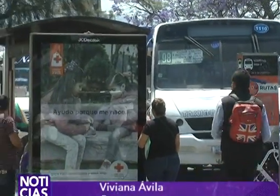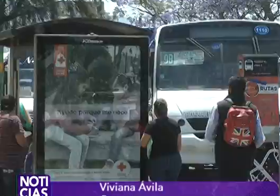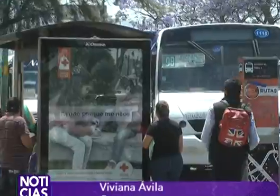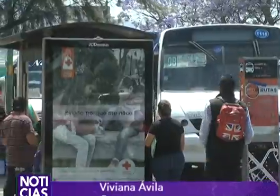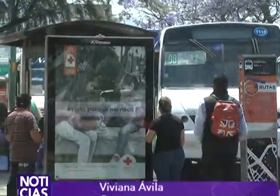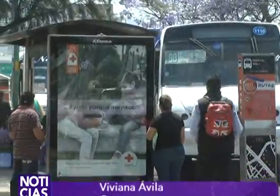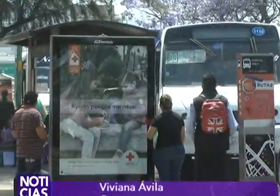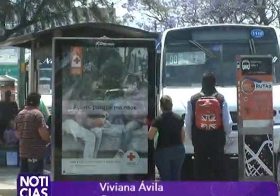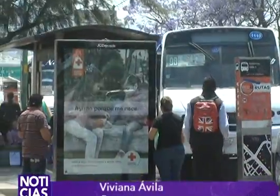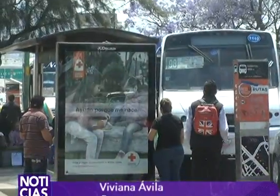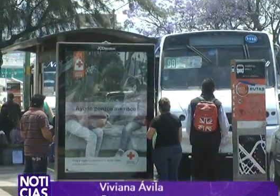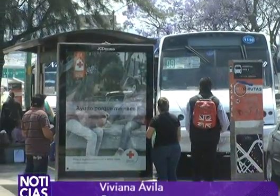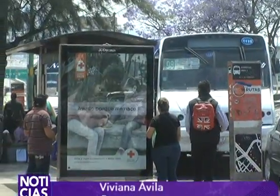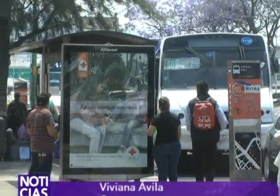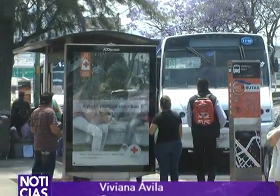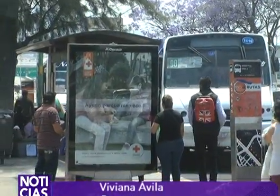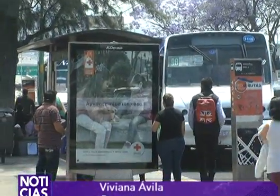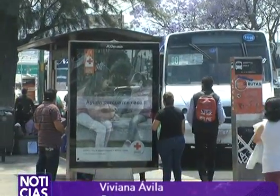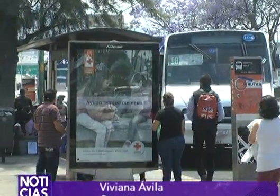Ávila.